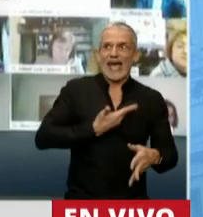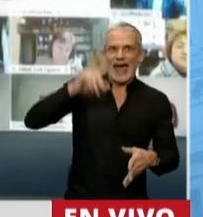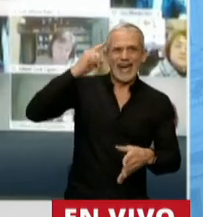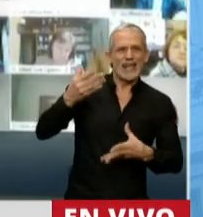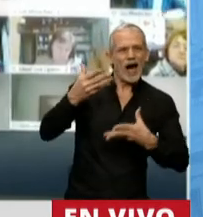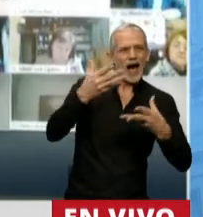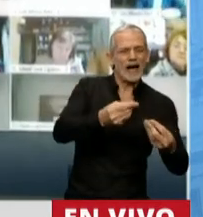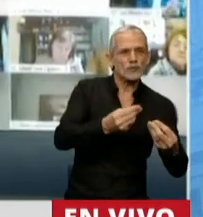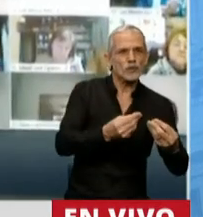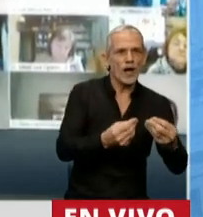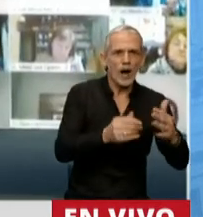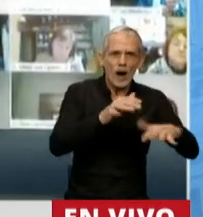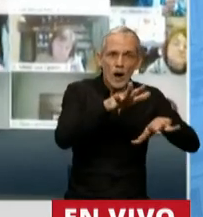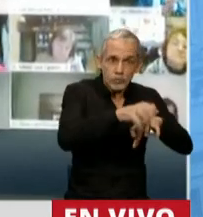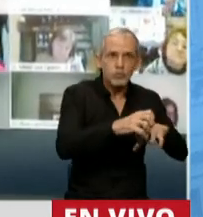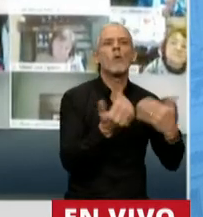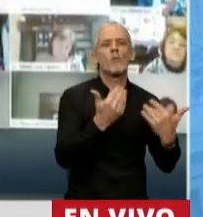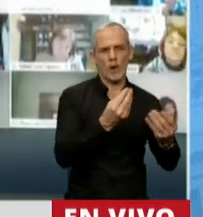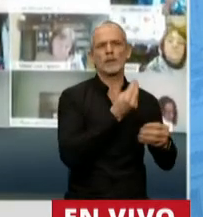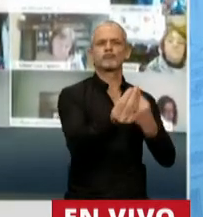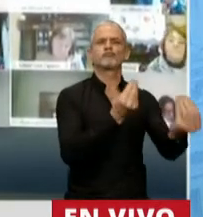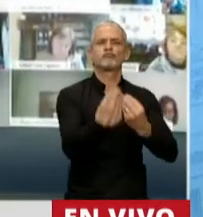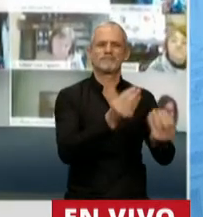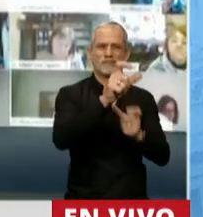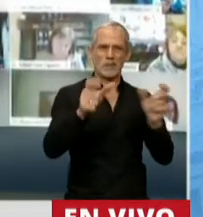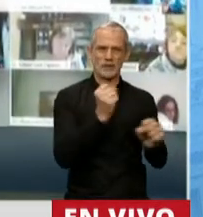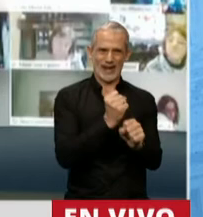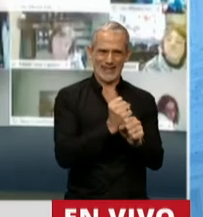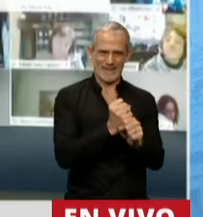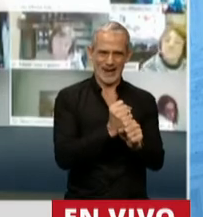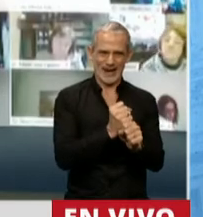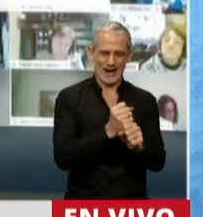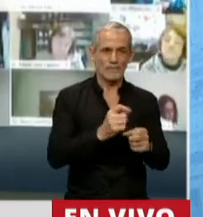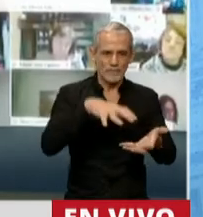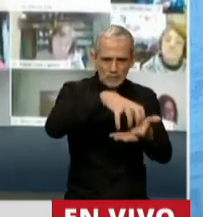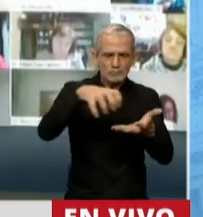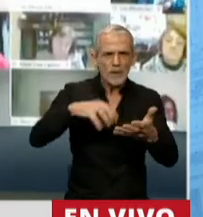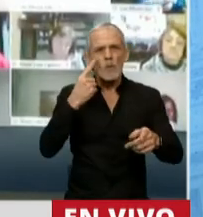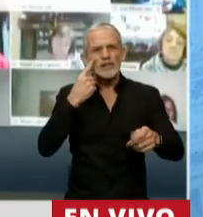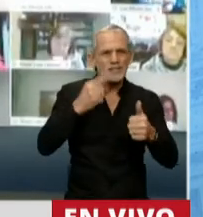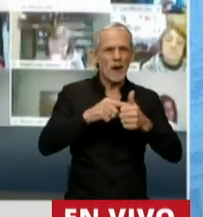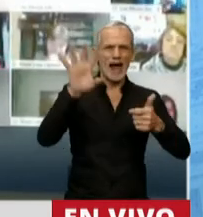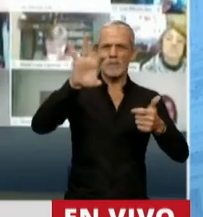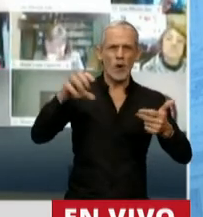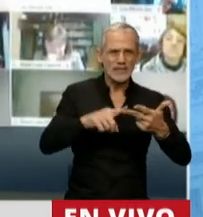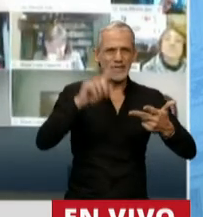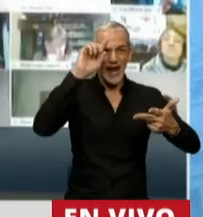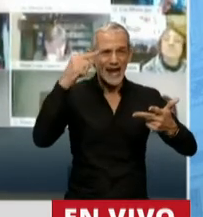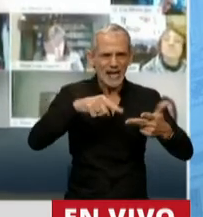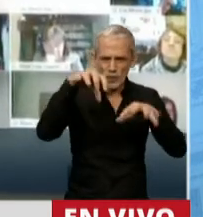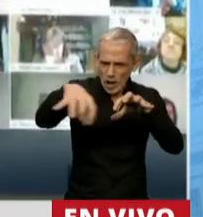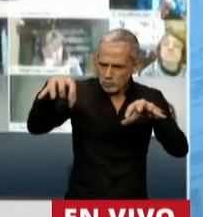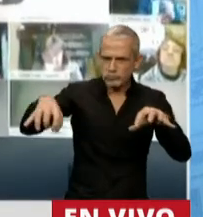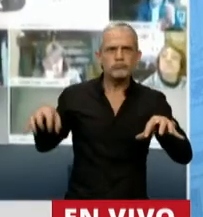Estado, crear cientos de puestos de trabajo. Nuestros órganos administrativos en esferas municipales, provinciales y nacionales